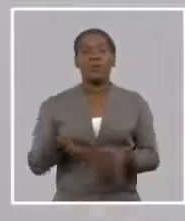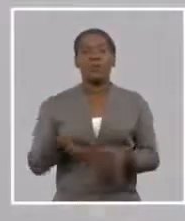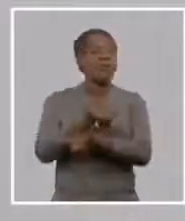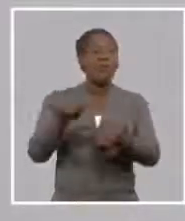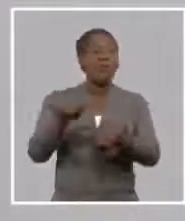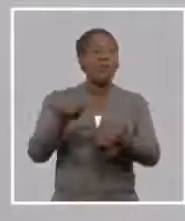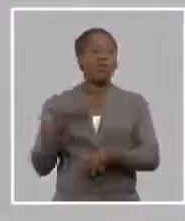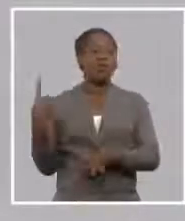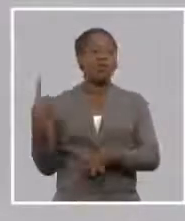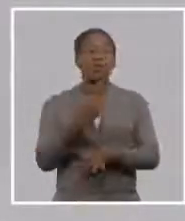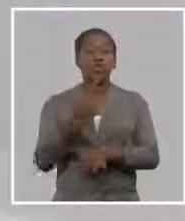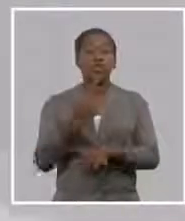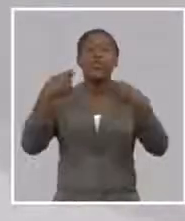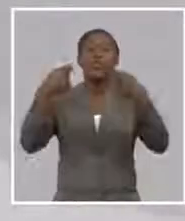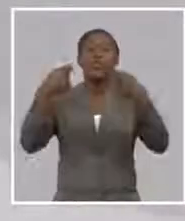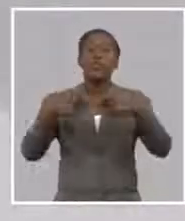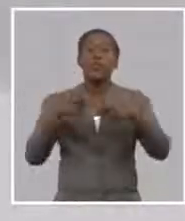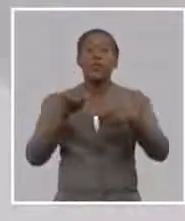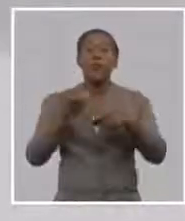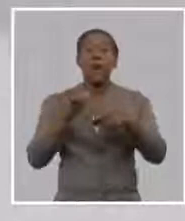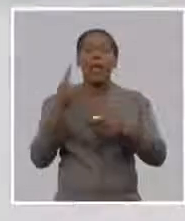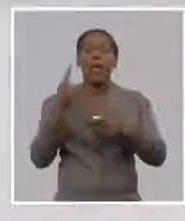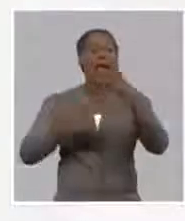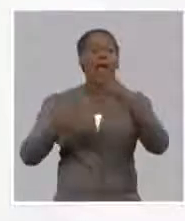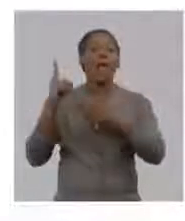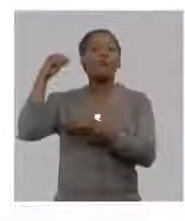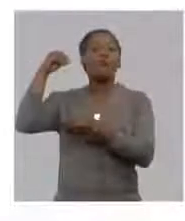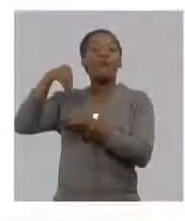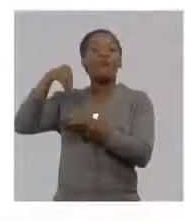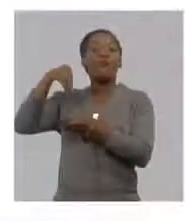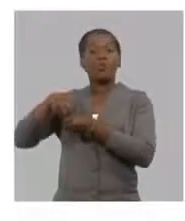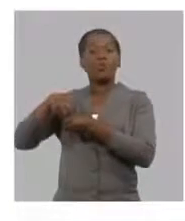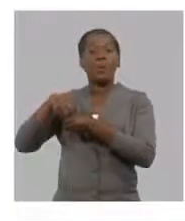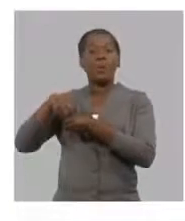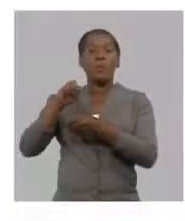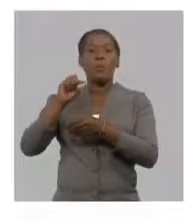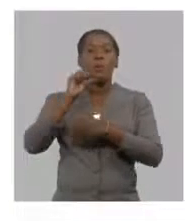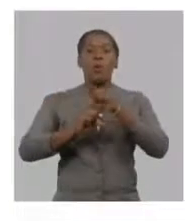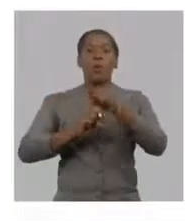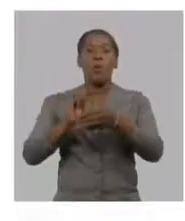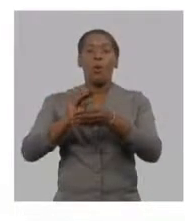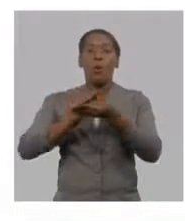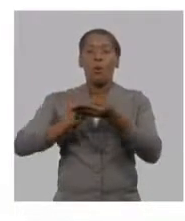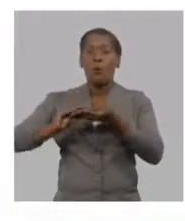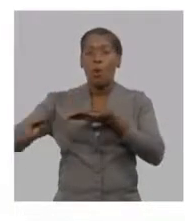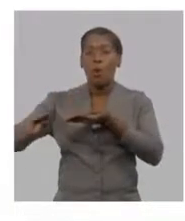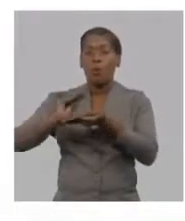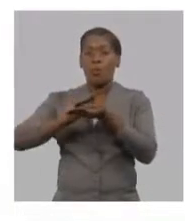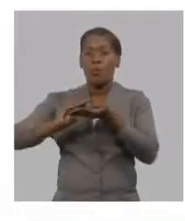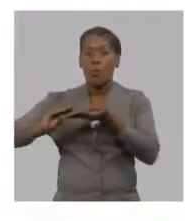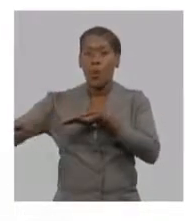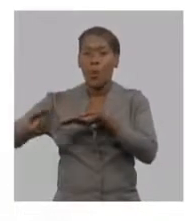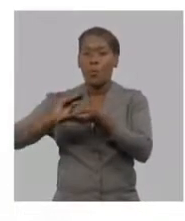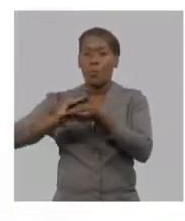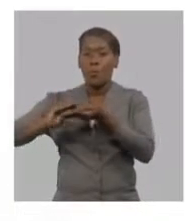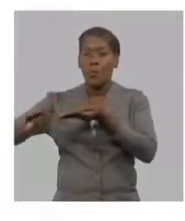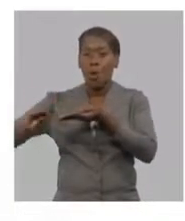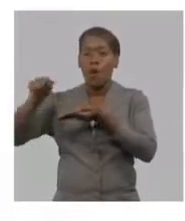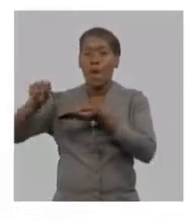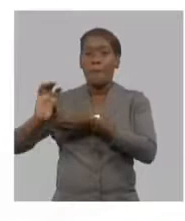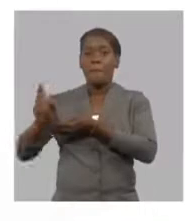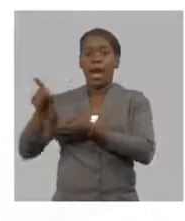ese seguro sin embargo la ESEN dentro de su fortaleza asume todo el financiamiento hasta ahora ha cumplido con todos sus